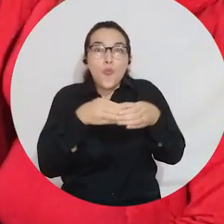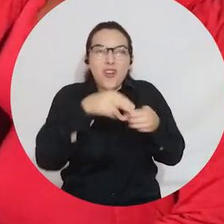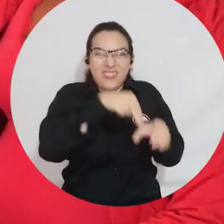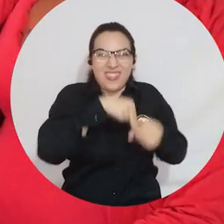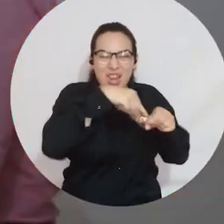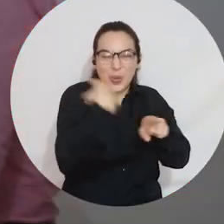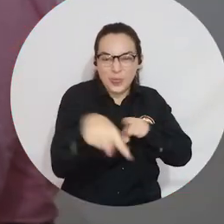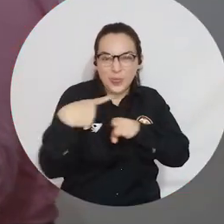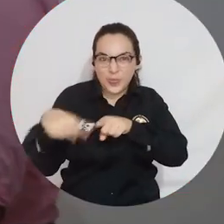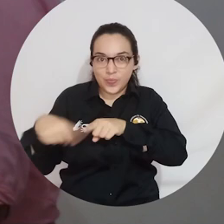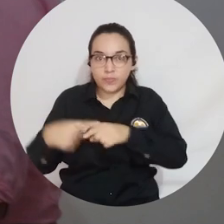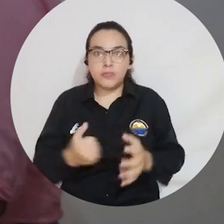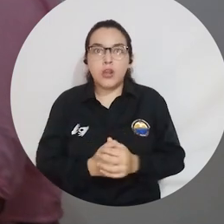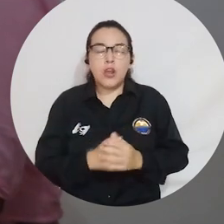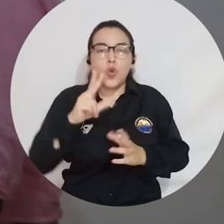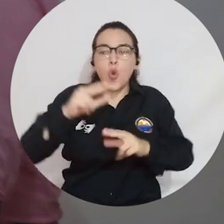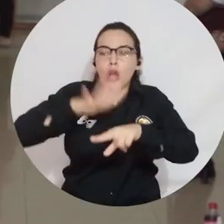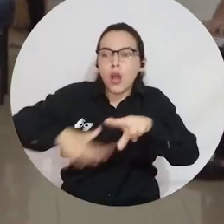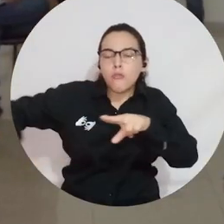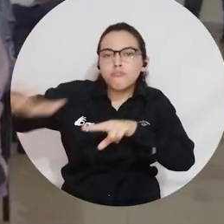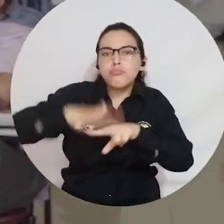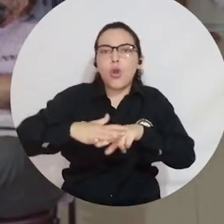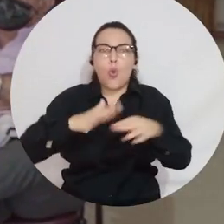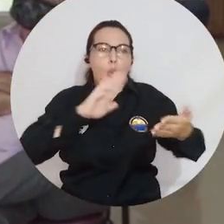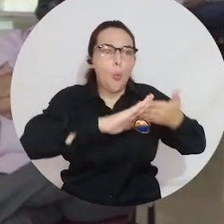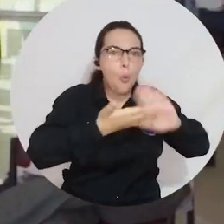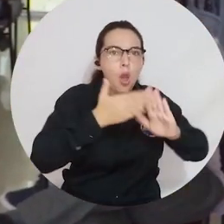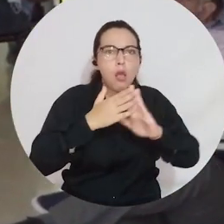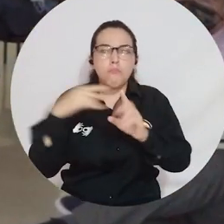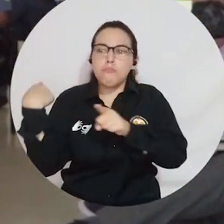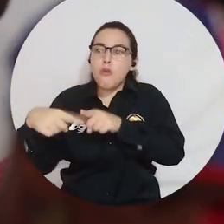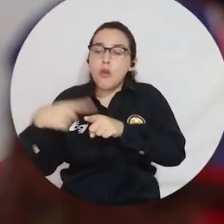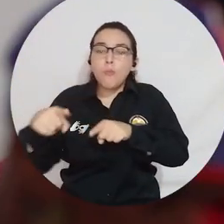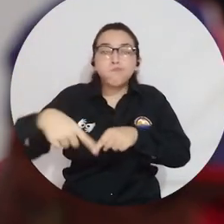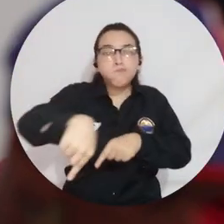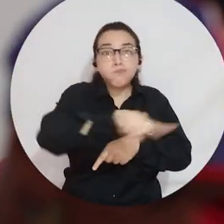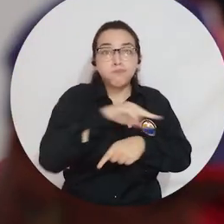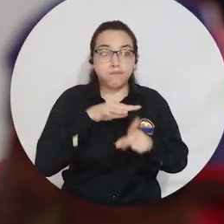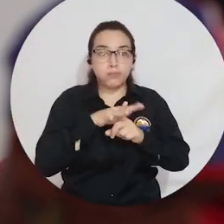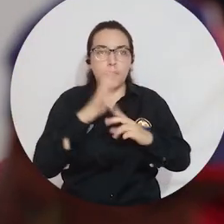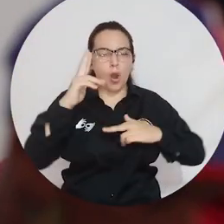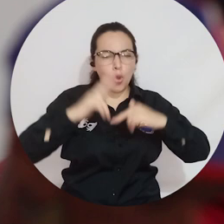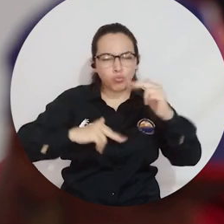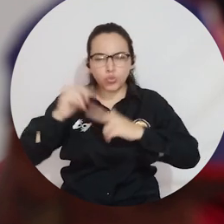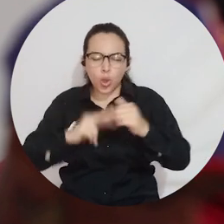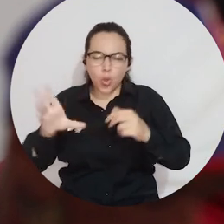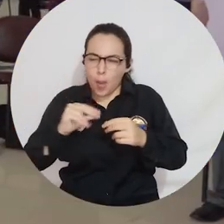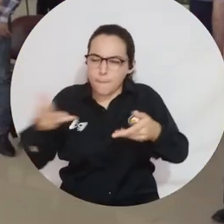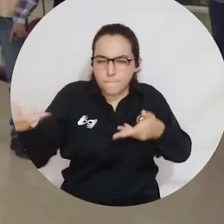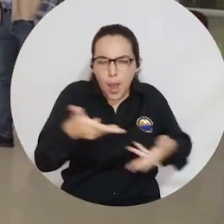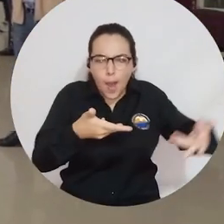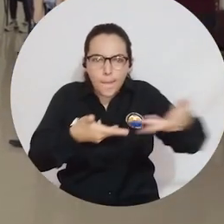instituciones académicas, autoridades ambientales, comunidades y demás actores de la sociedad para construir de manera